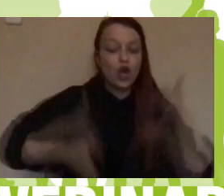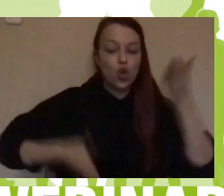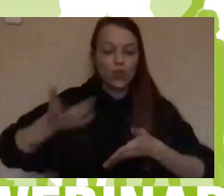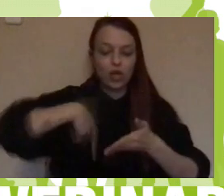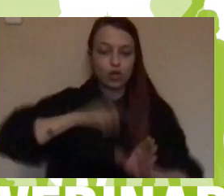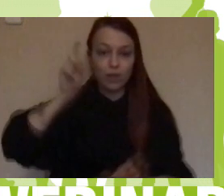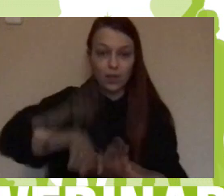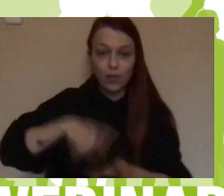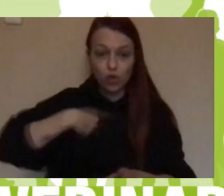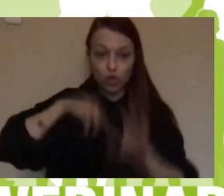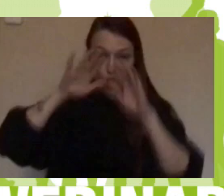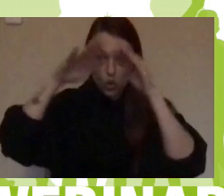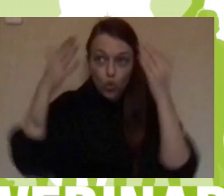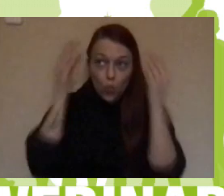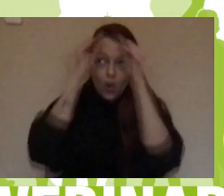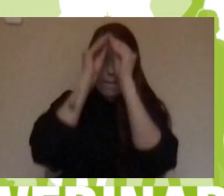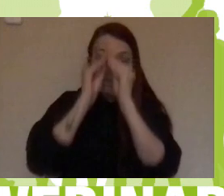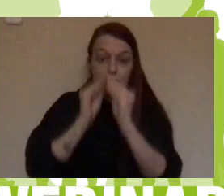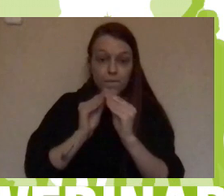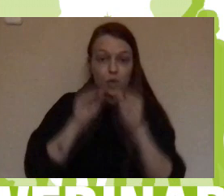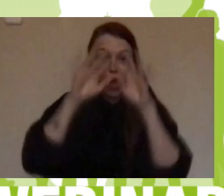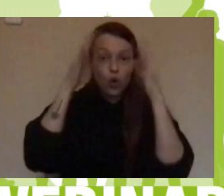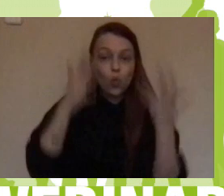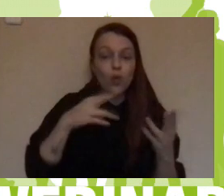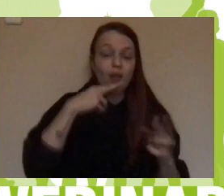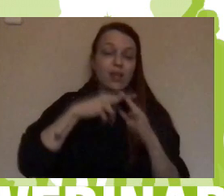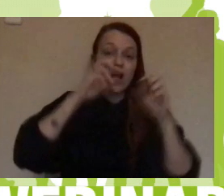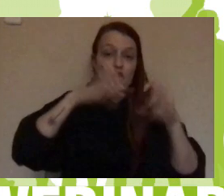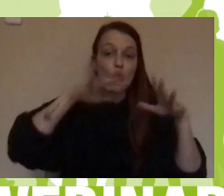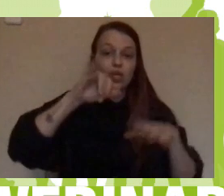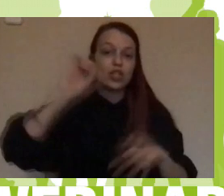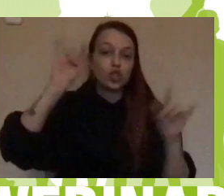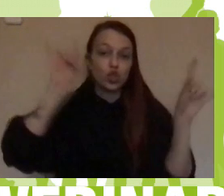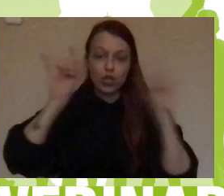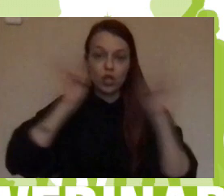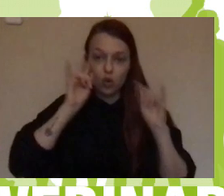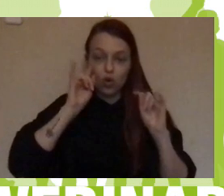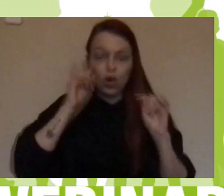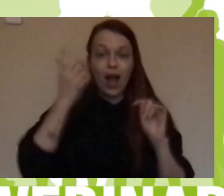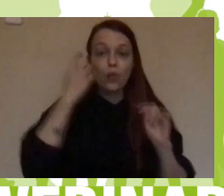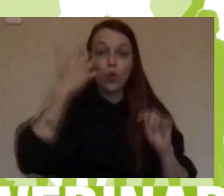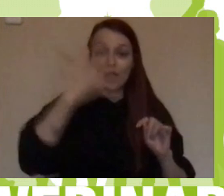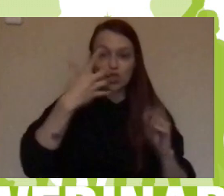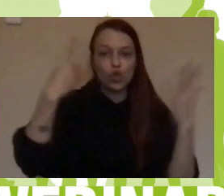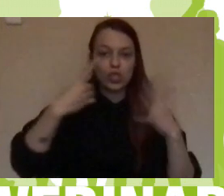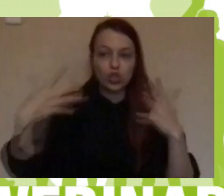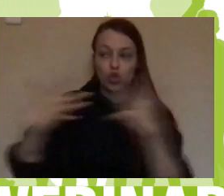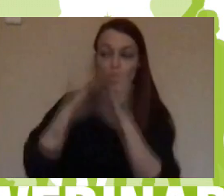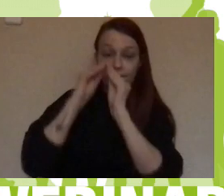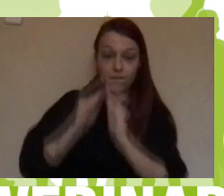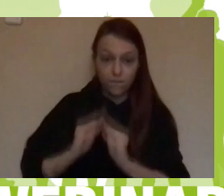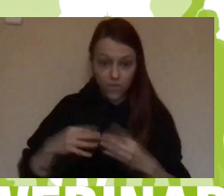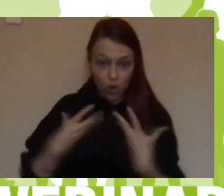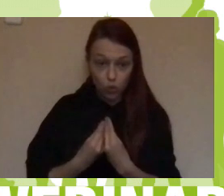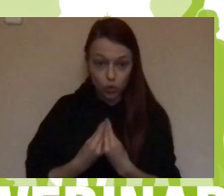una cúpula en el centro, una cúpula de luz y sonido, con todo el alumnado de quinto y sexto. Y a través del canal de